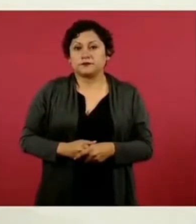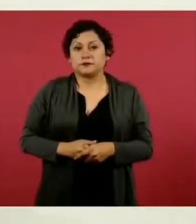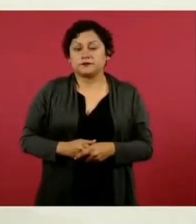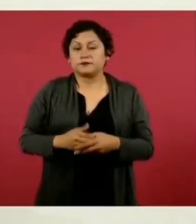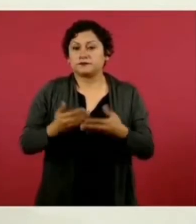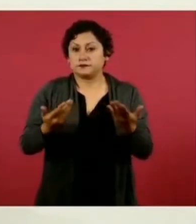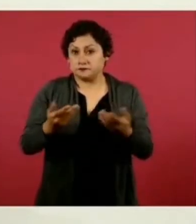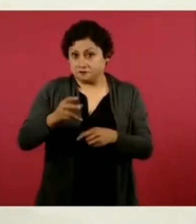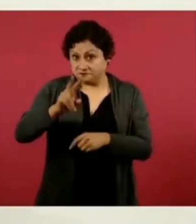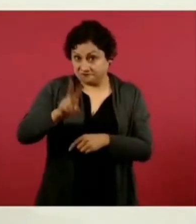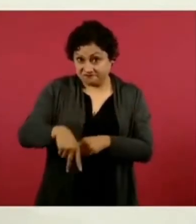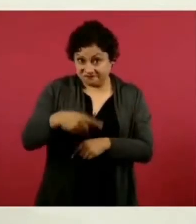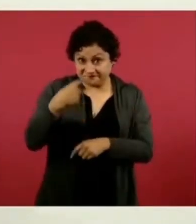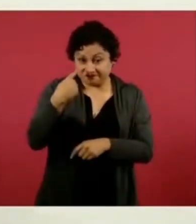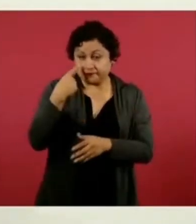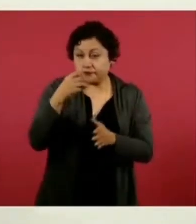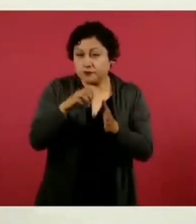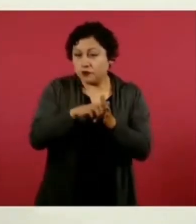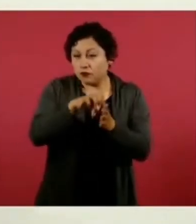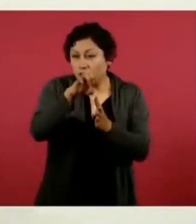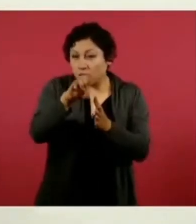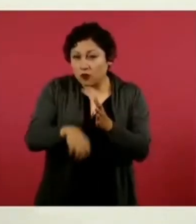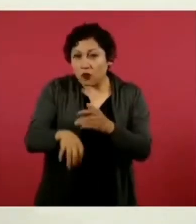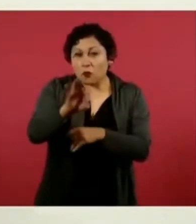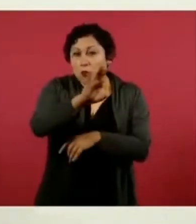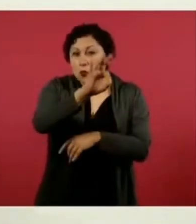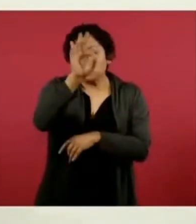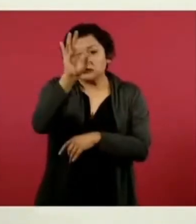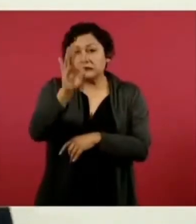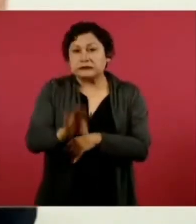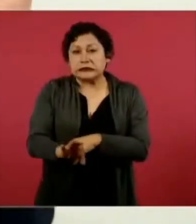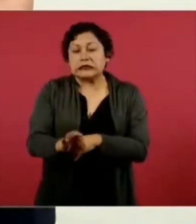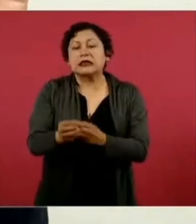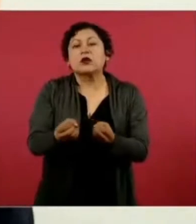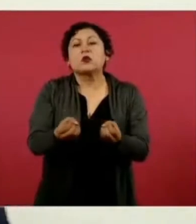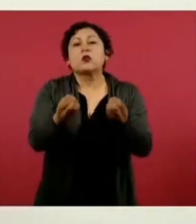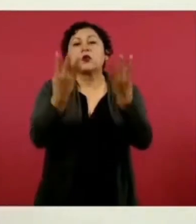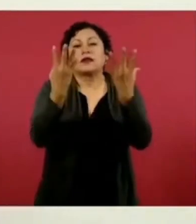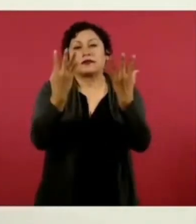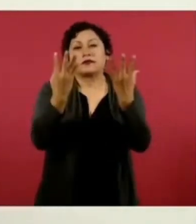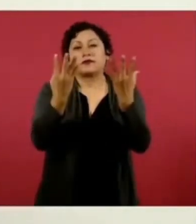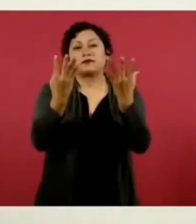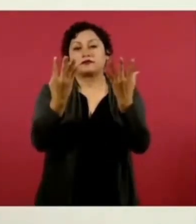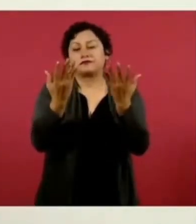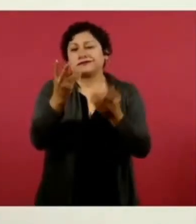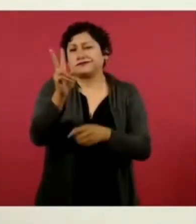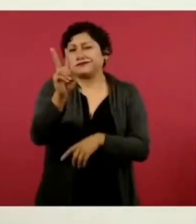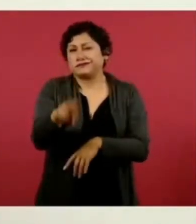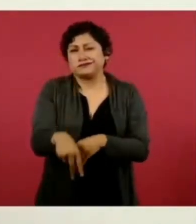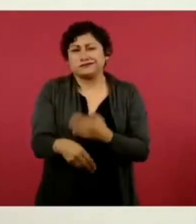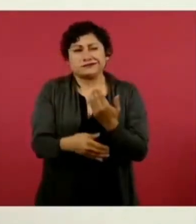que es mínimo.